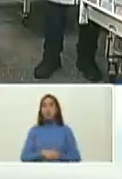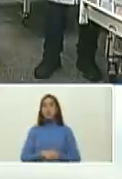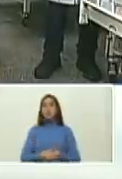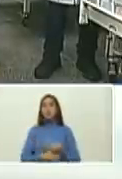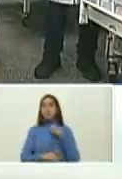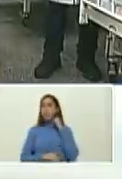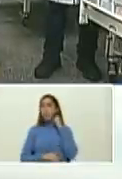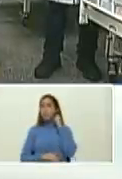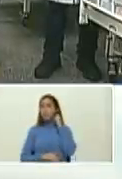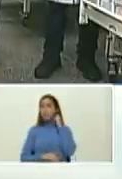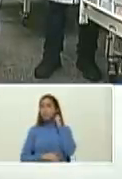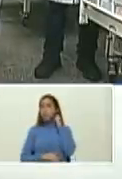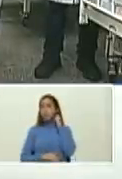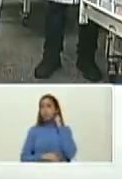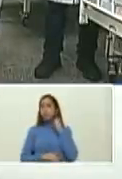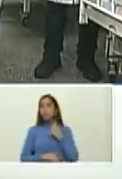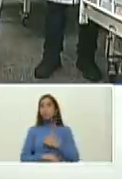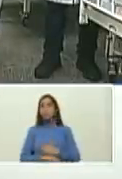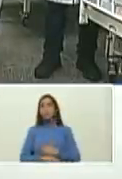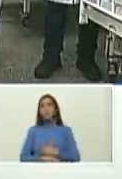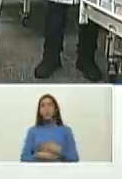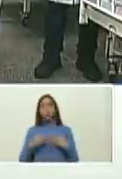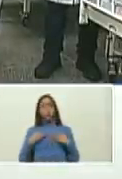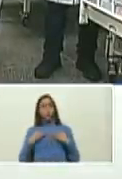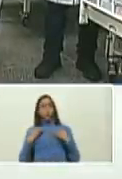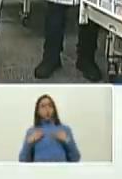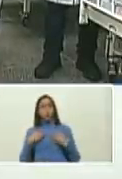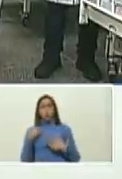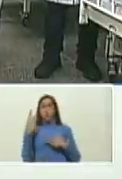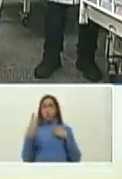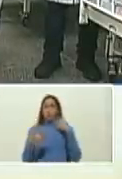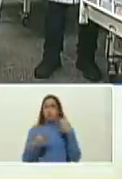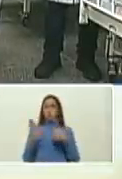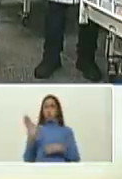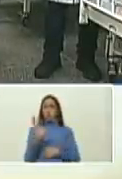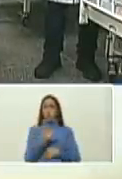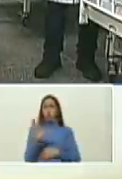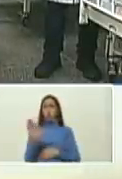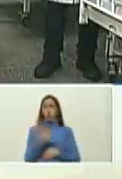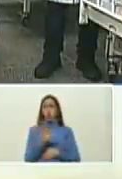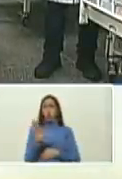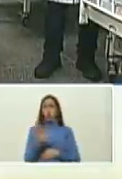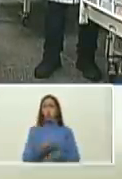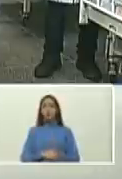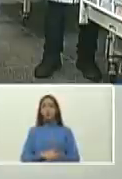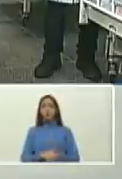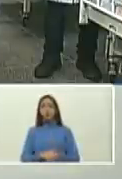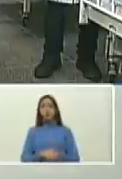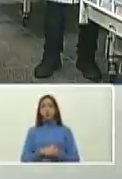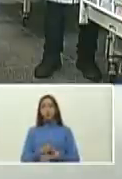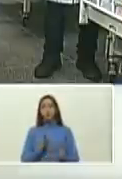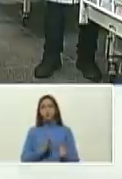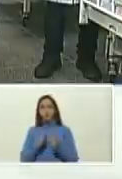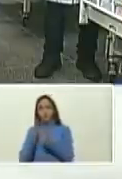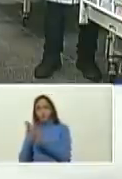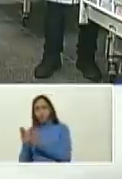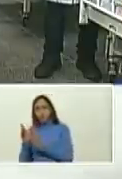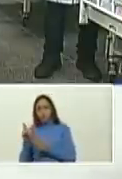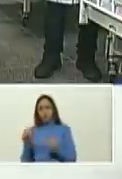su franela multicolor de caracas al lado de